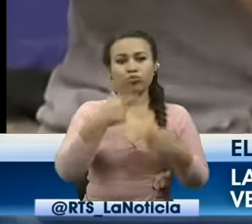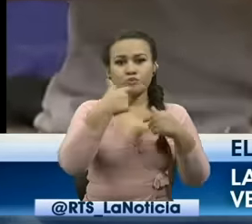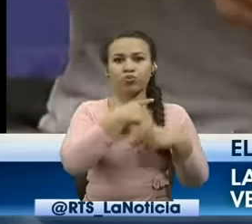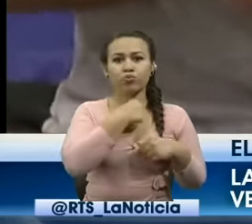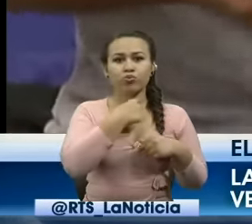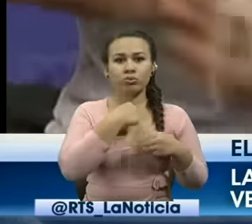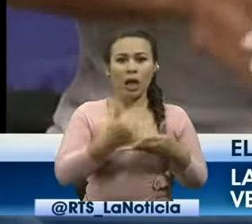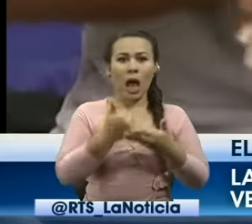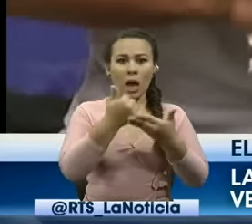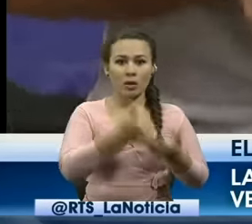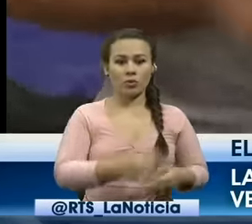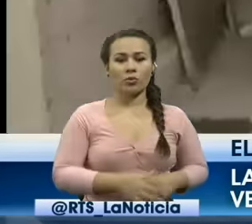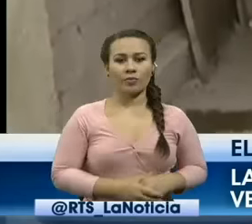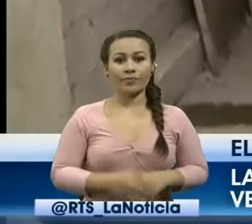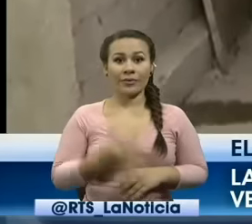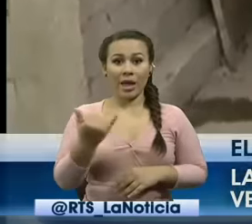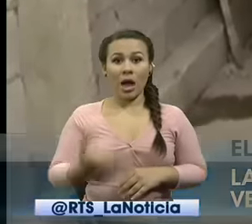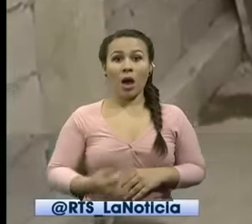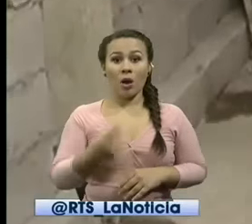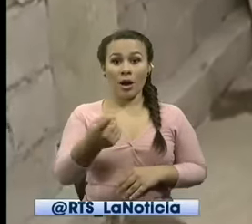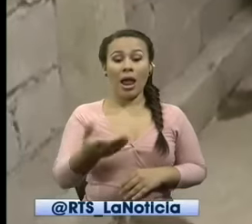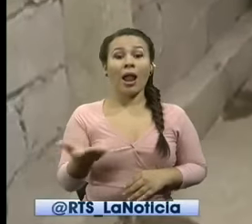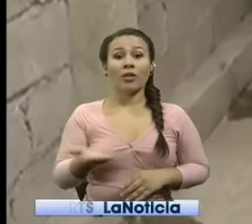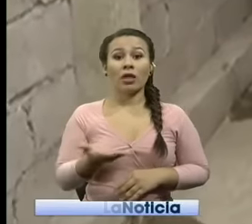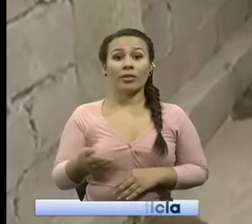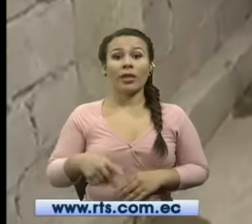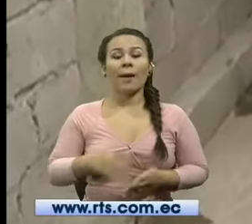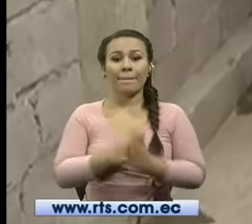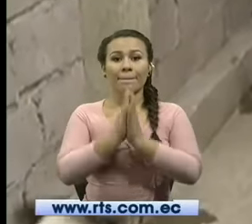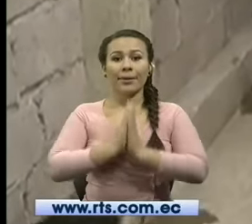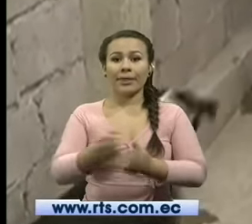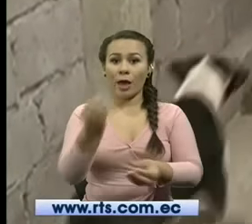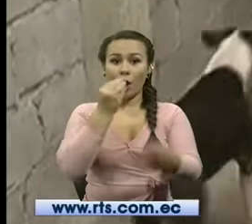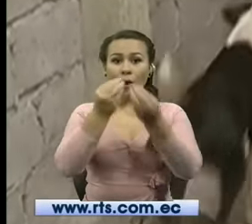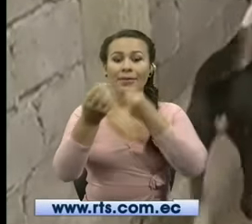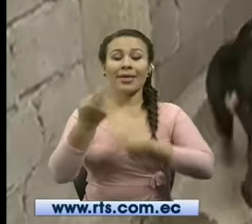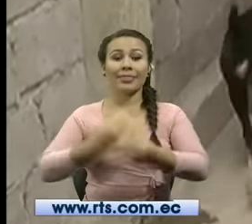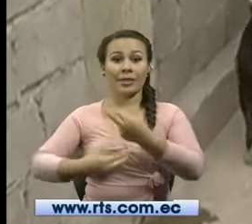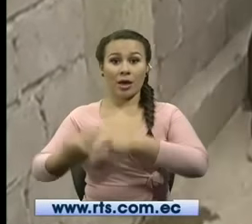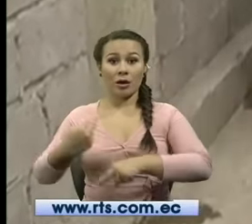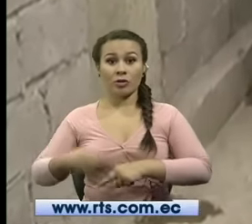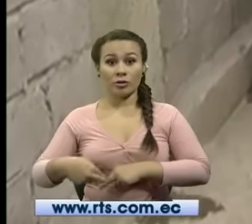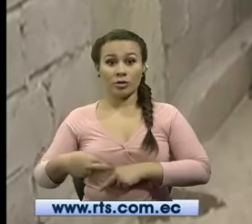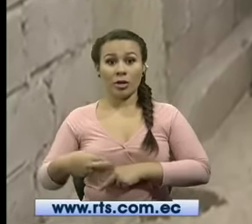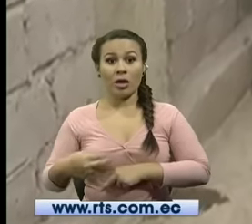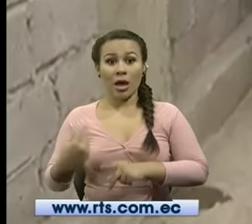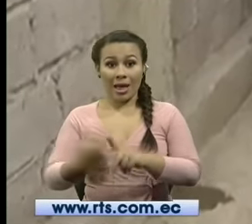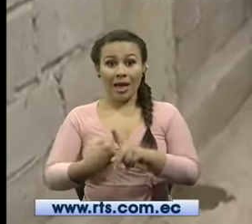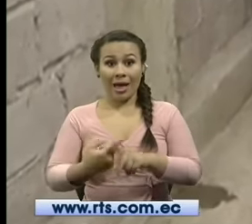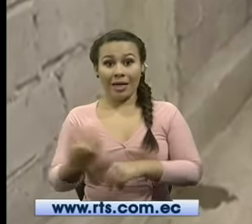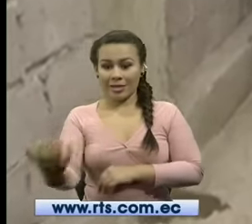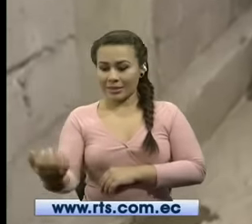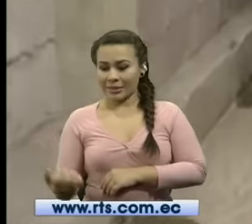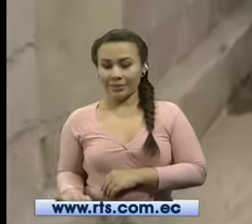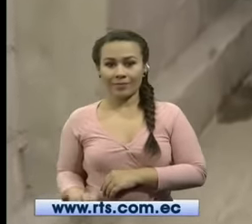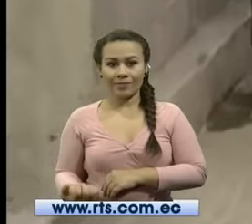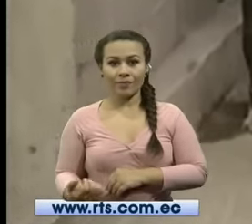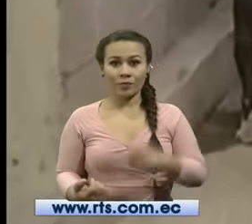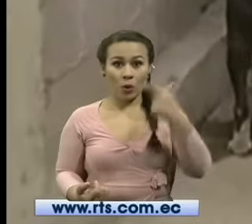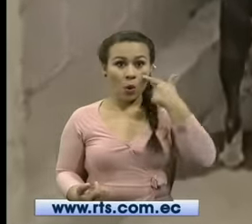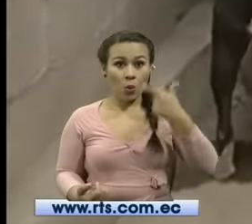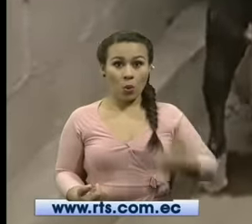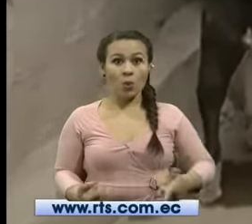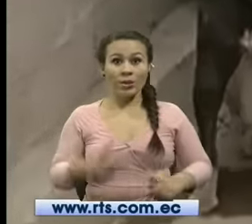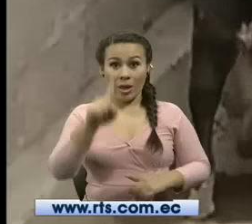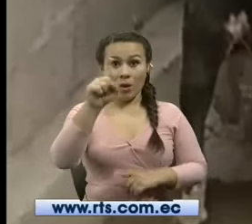desea ayuda actualmente para alimentarlos pide comida en los mercados y con el dinero que recauda cuidando un perro que